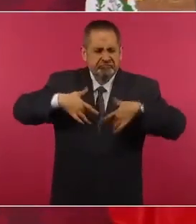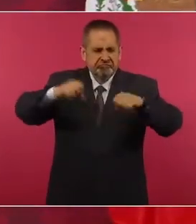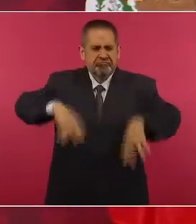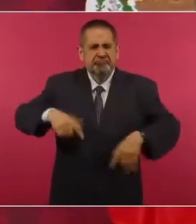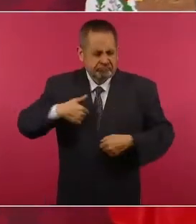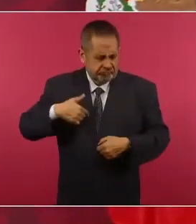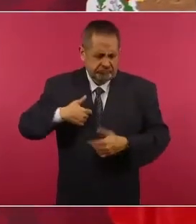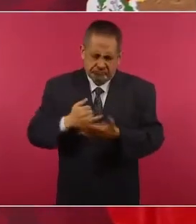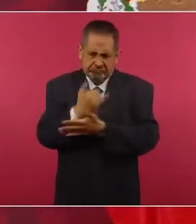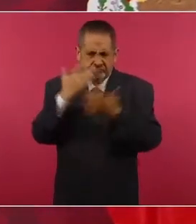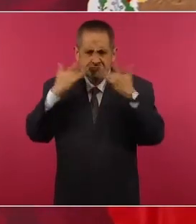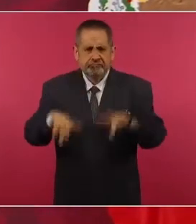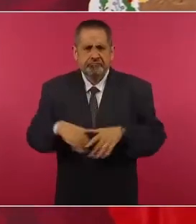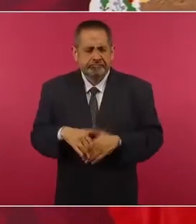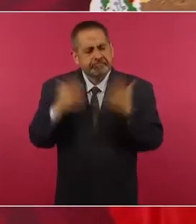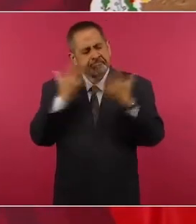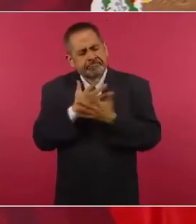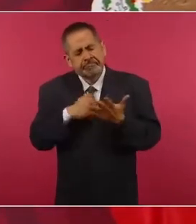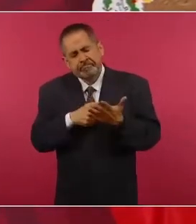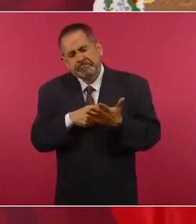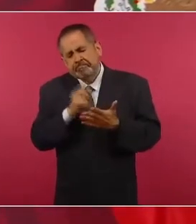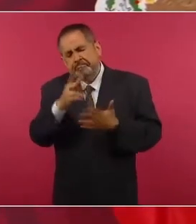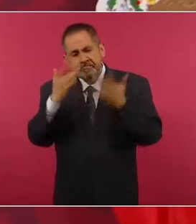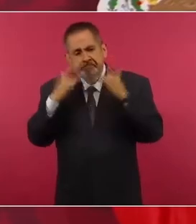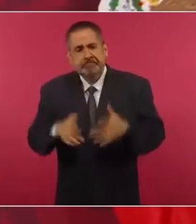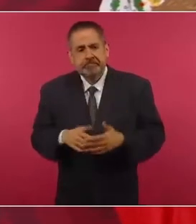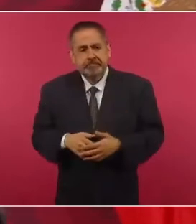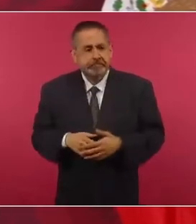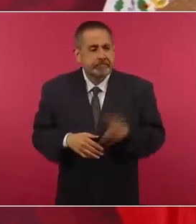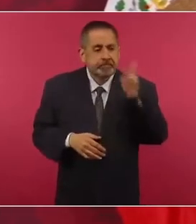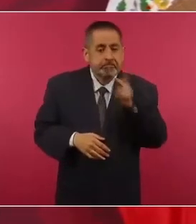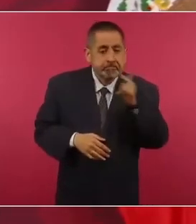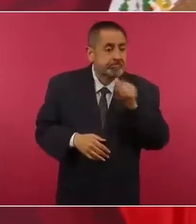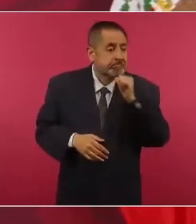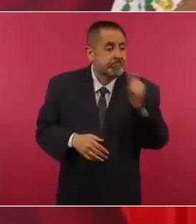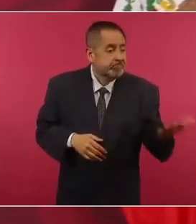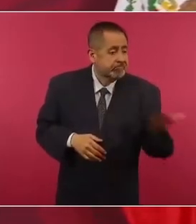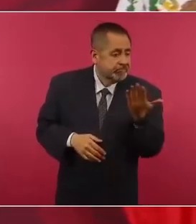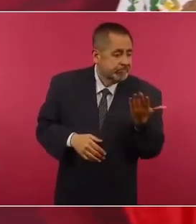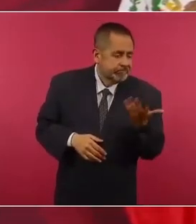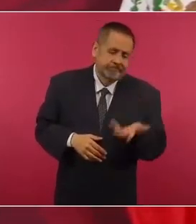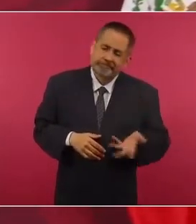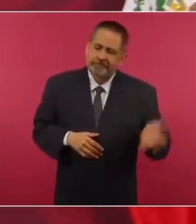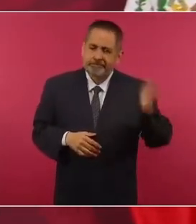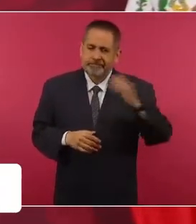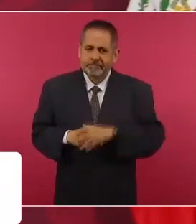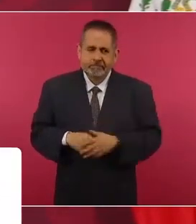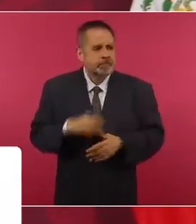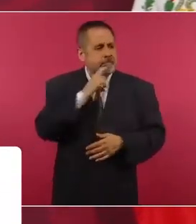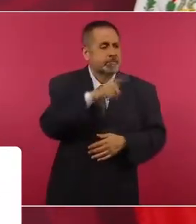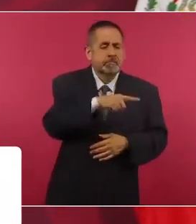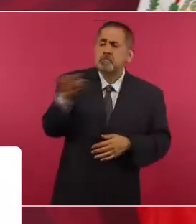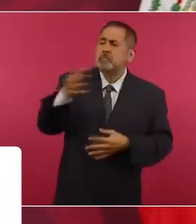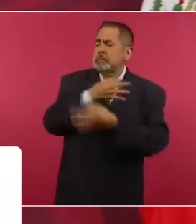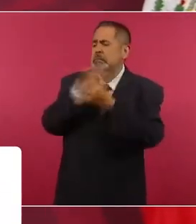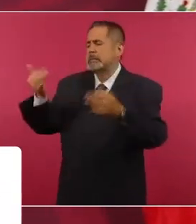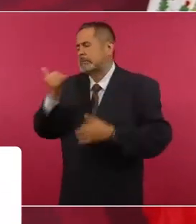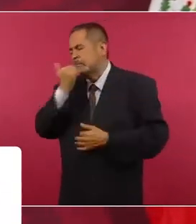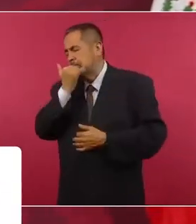pero si no presenta pruebas, pues que ofrezco una disculpa.